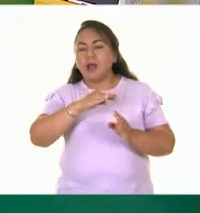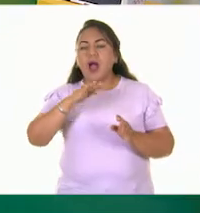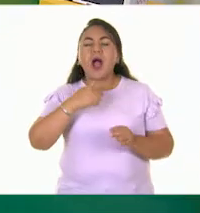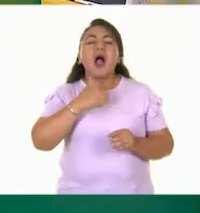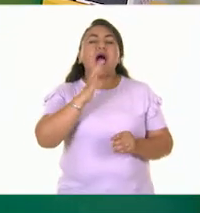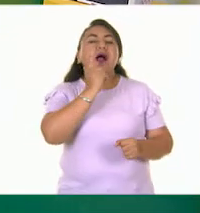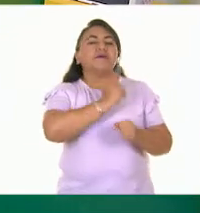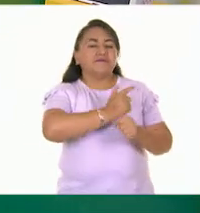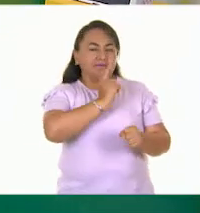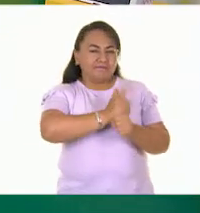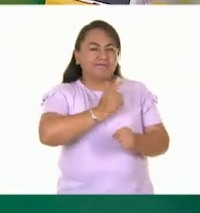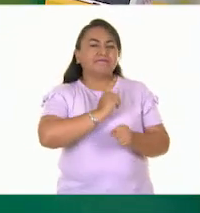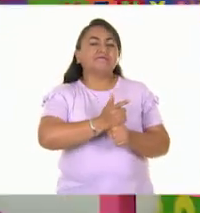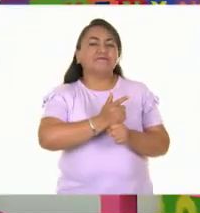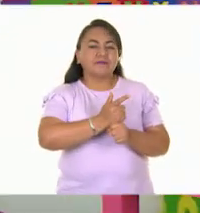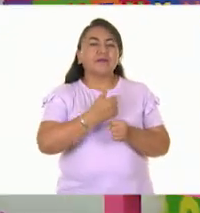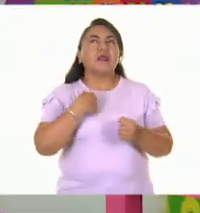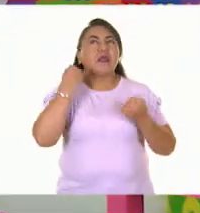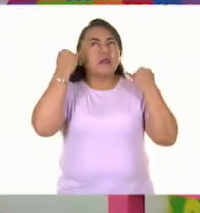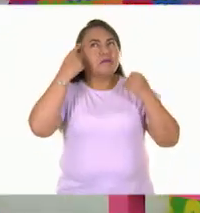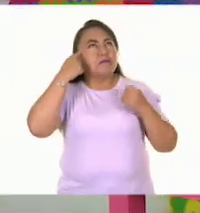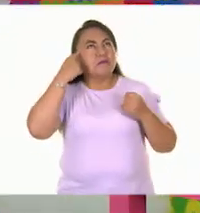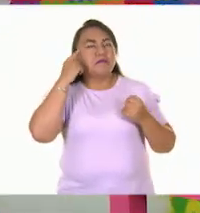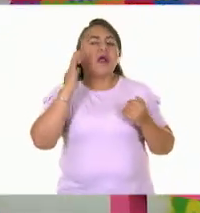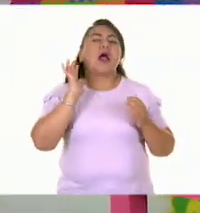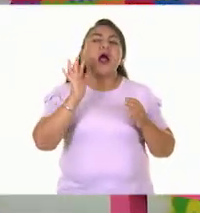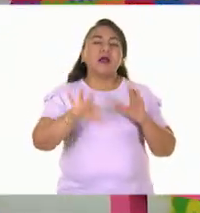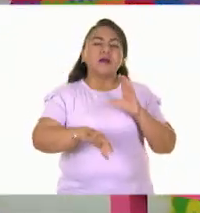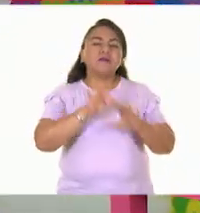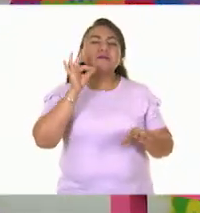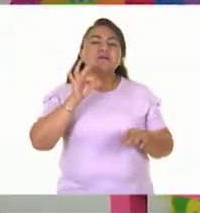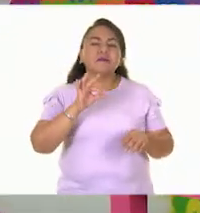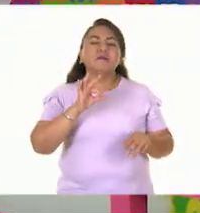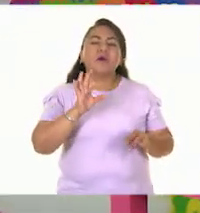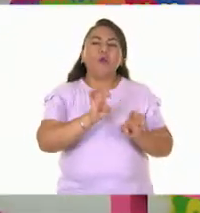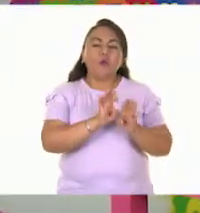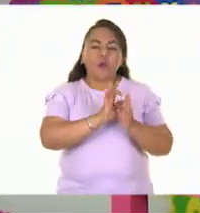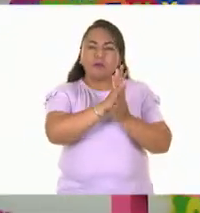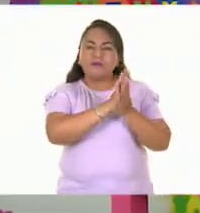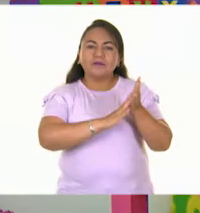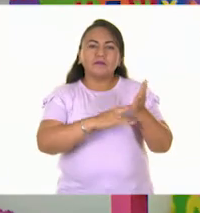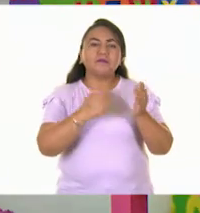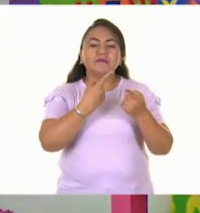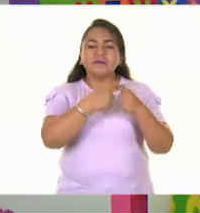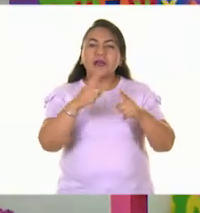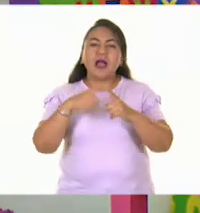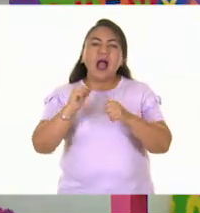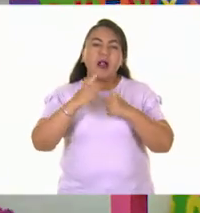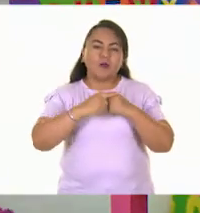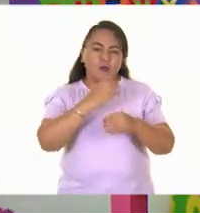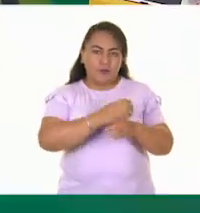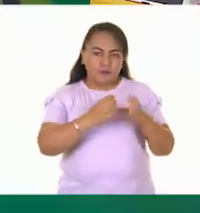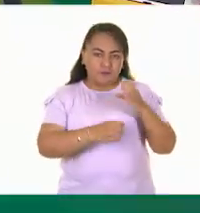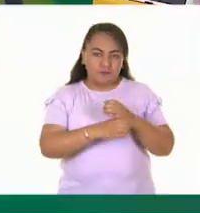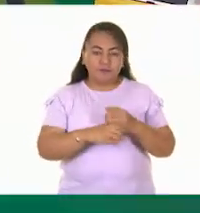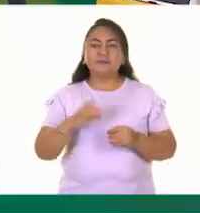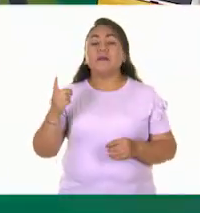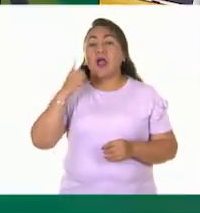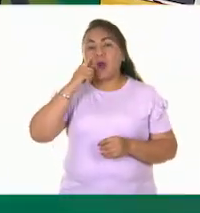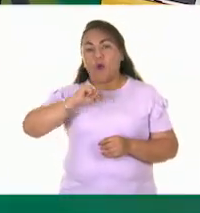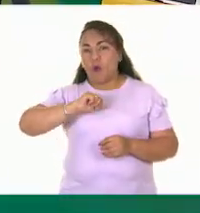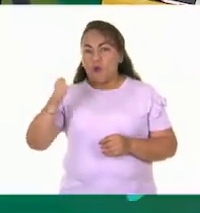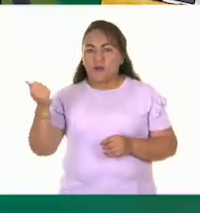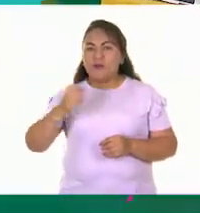entendiendo más o menos. Y ya puedo imaginar más o menos cómo crear la textura que quiero de algún objeto. Ahora vamos a ver la